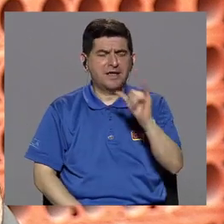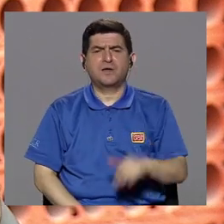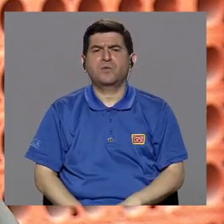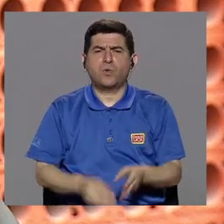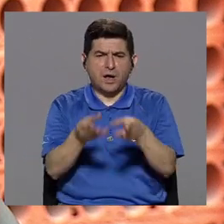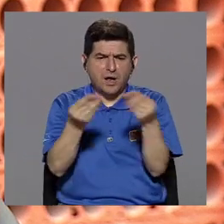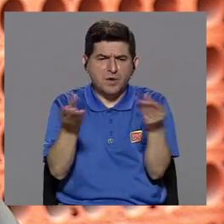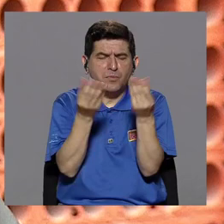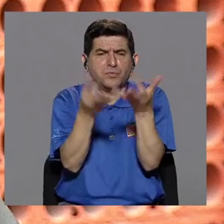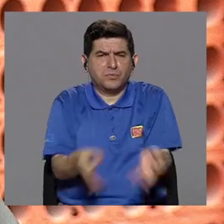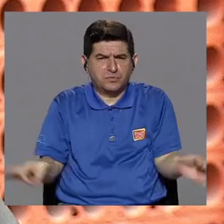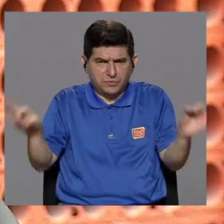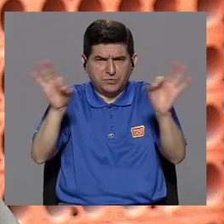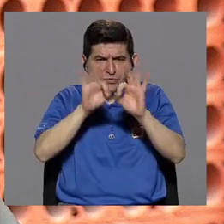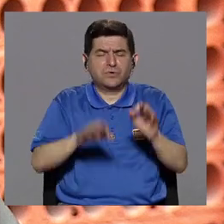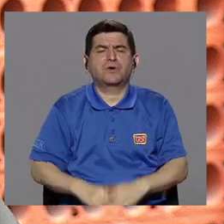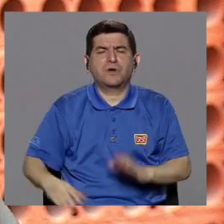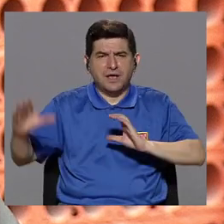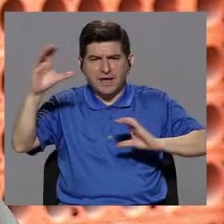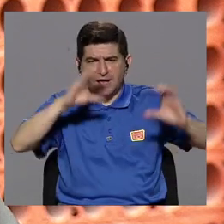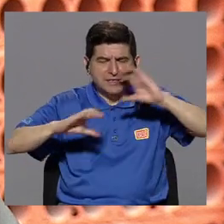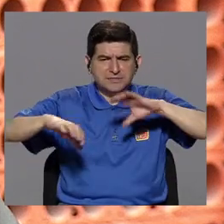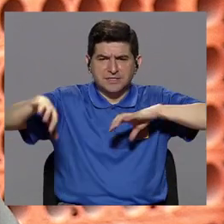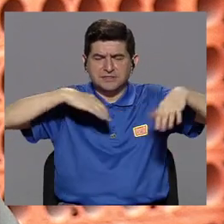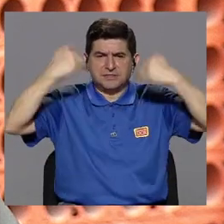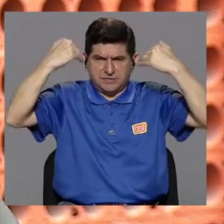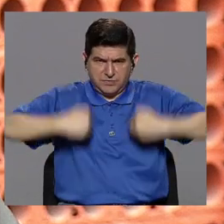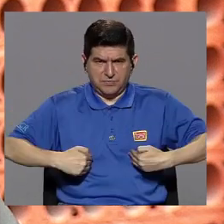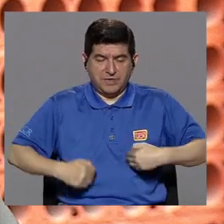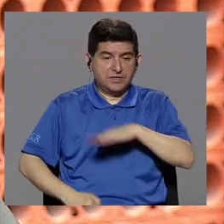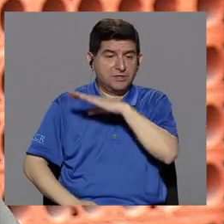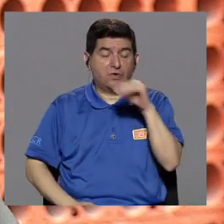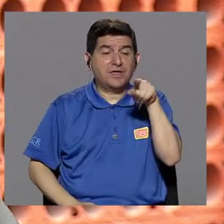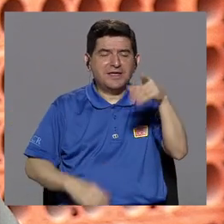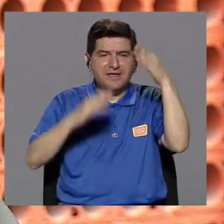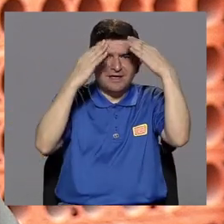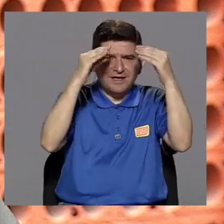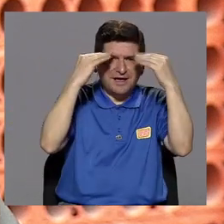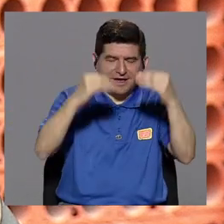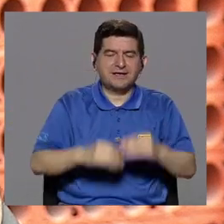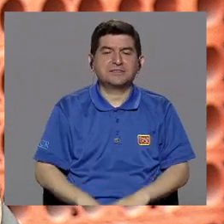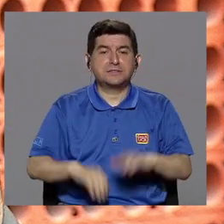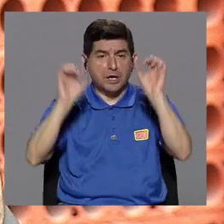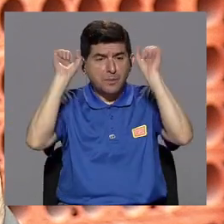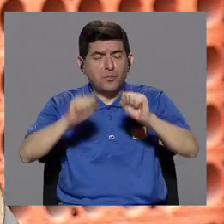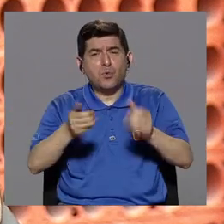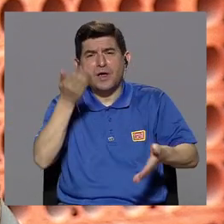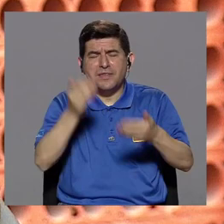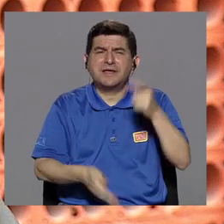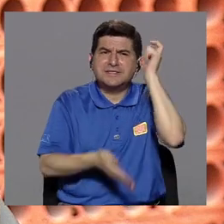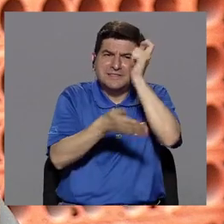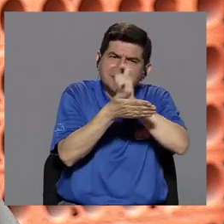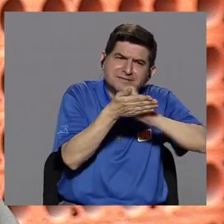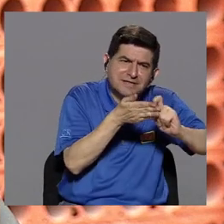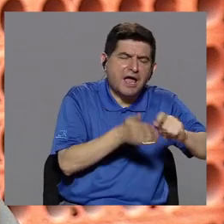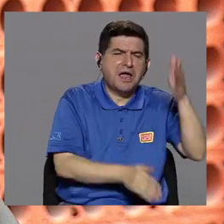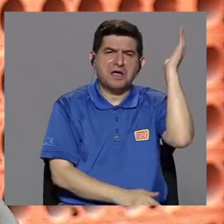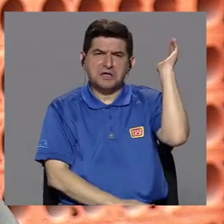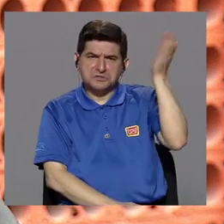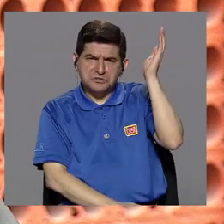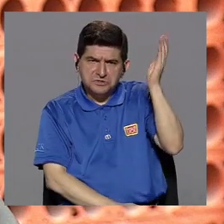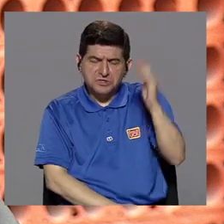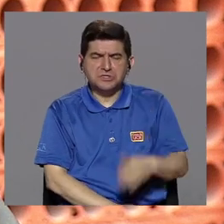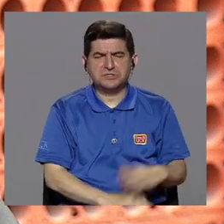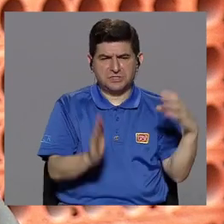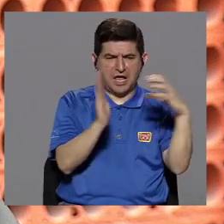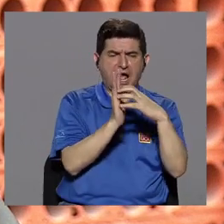hacen producción muy importante en ciencias del movimiento humano. Y traducirle esa información que puede ser de una tesis, de una conferencia,